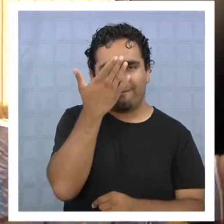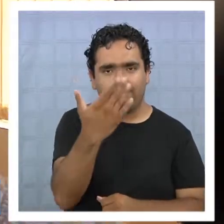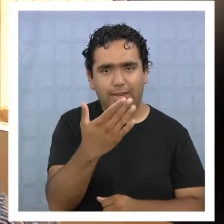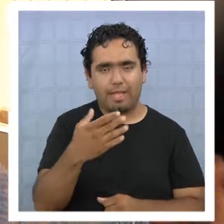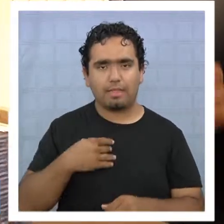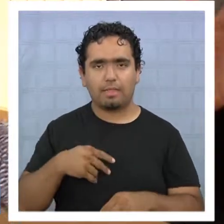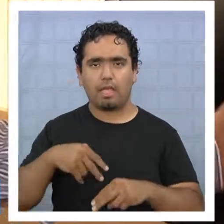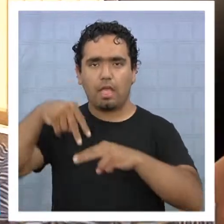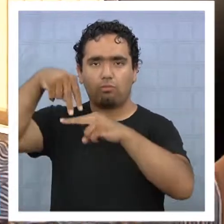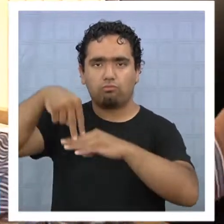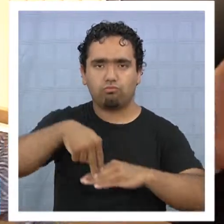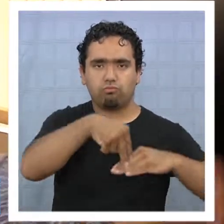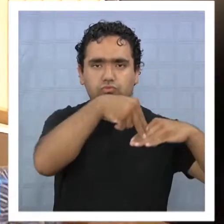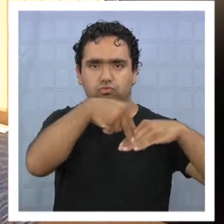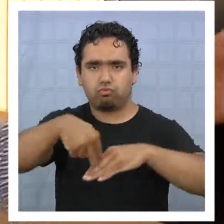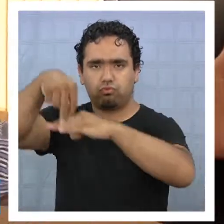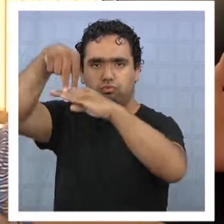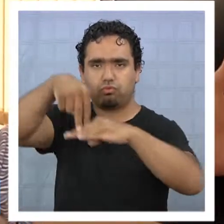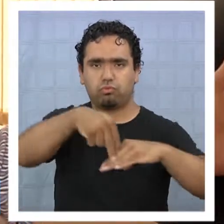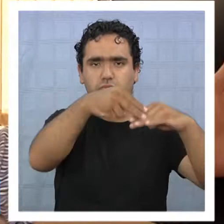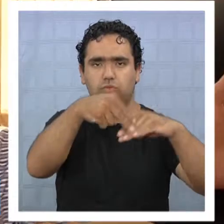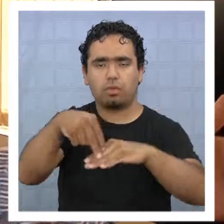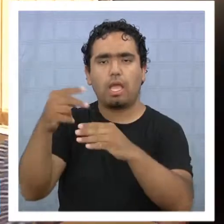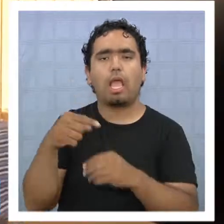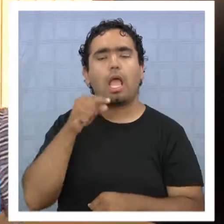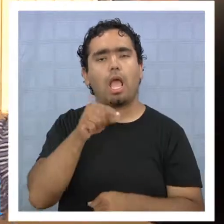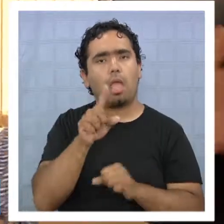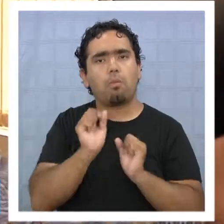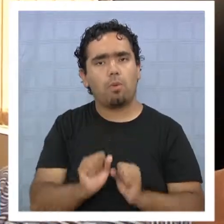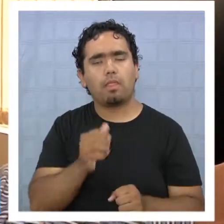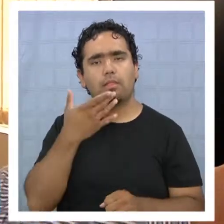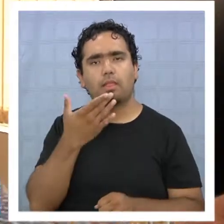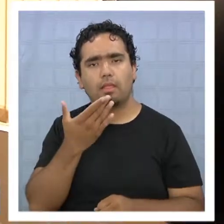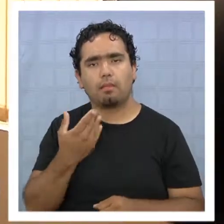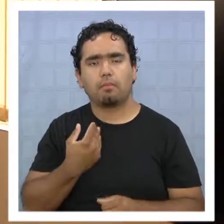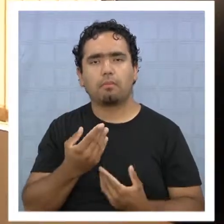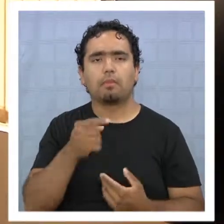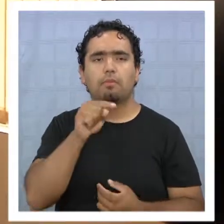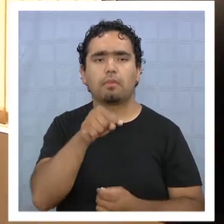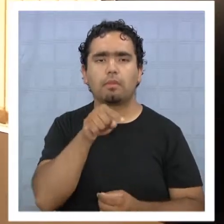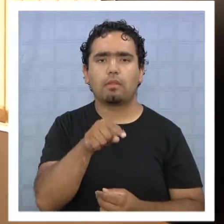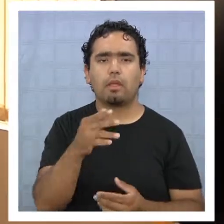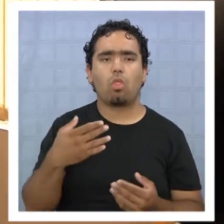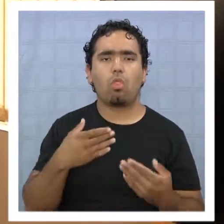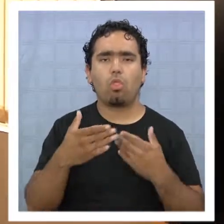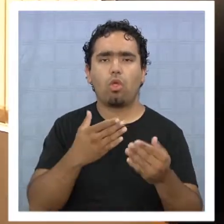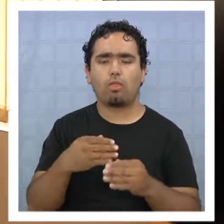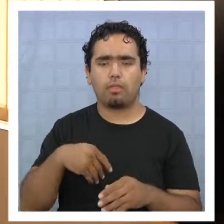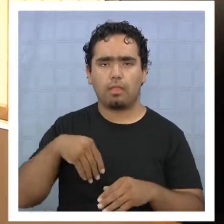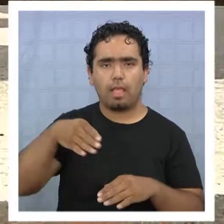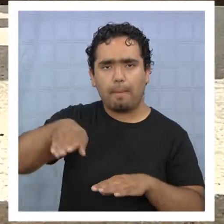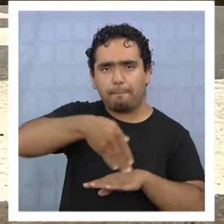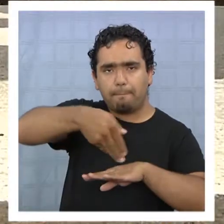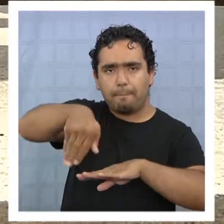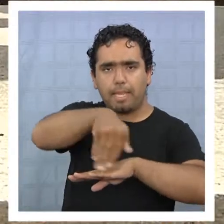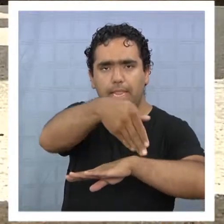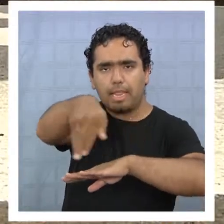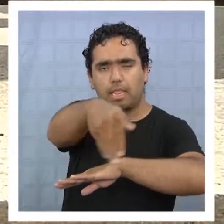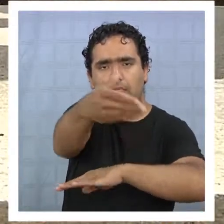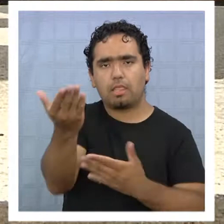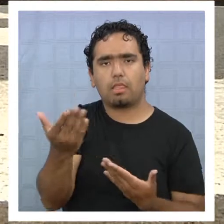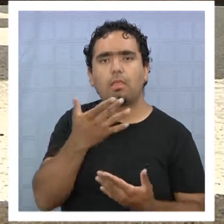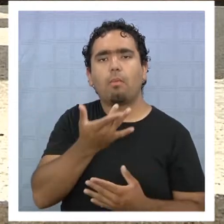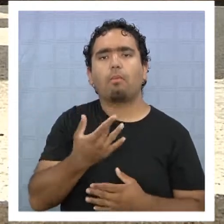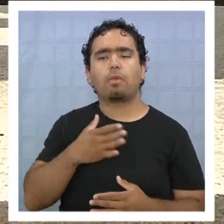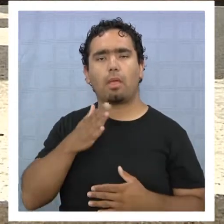del Fretel Escape también. Viene además del tratamiento asfáltico una demarcación. Si estamos ahí coordinando, ¿para cuándo hacer la demarcación?